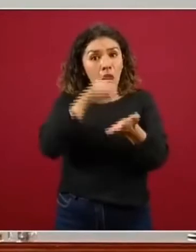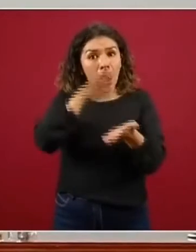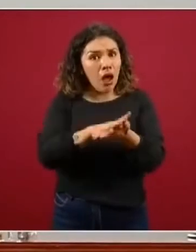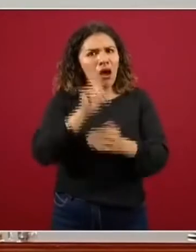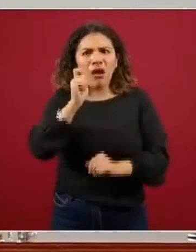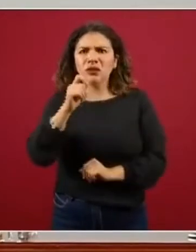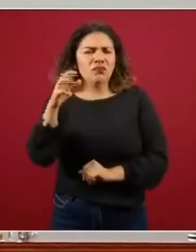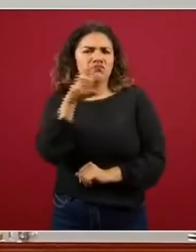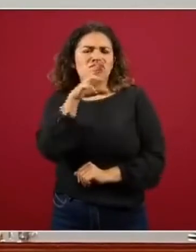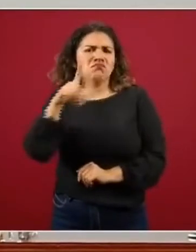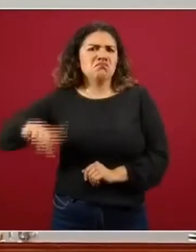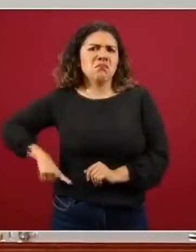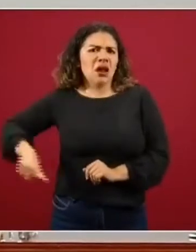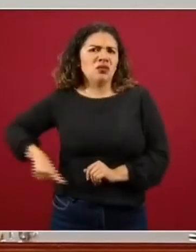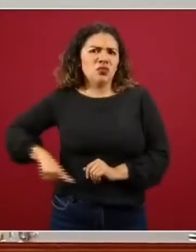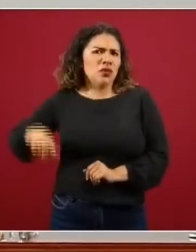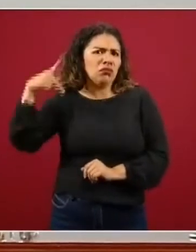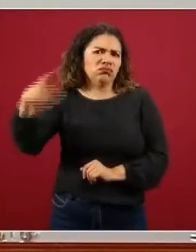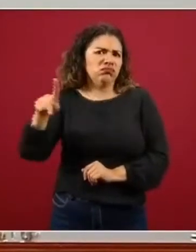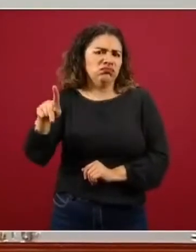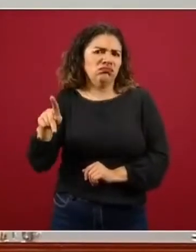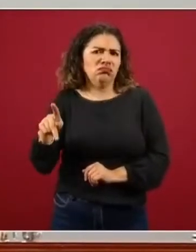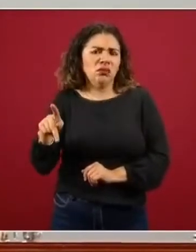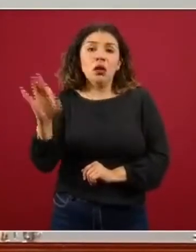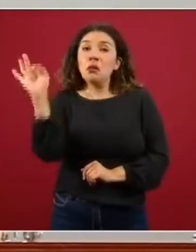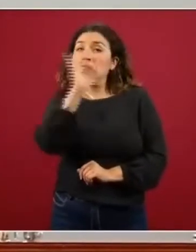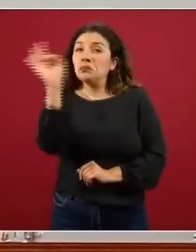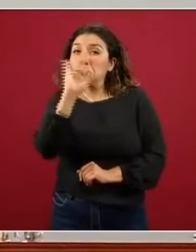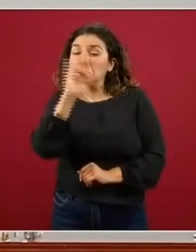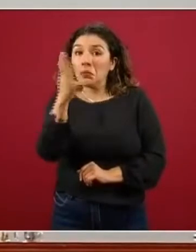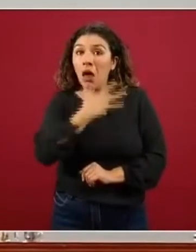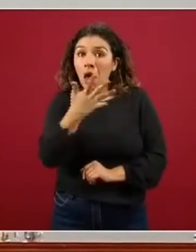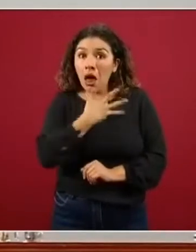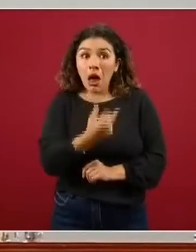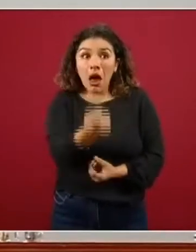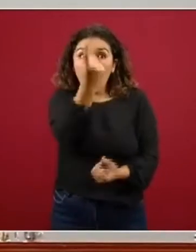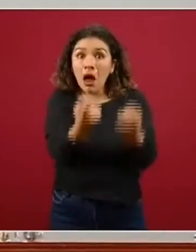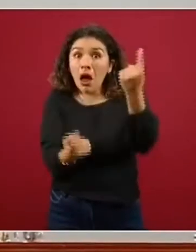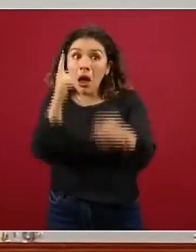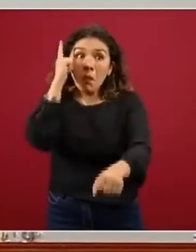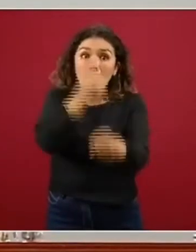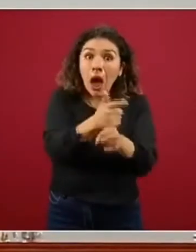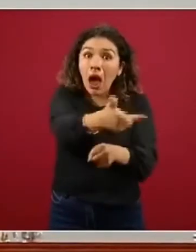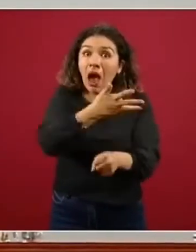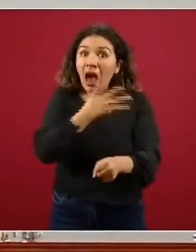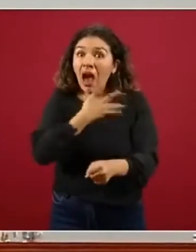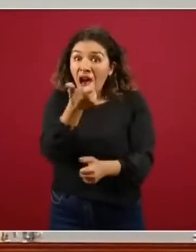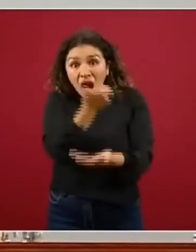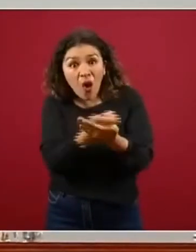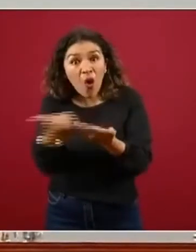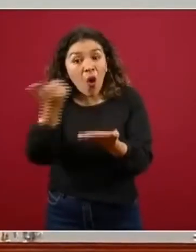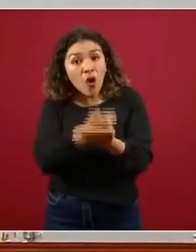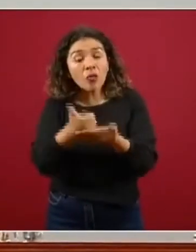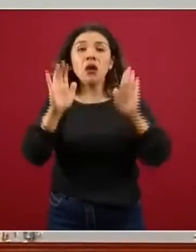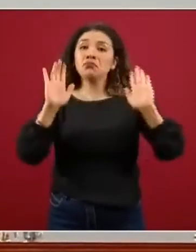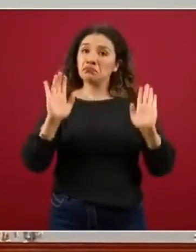de carácter público a todo aquel que se encuentre con actos de esta naturaleza la